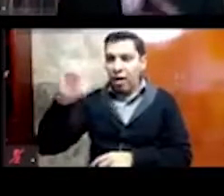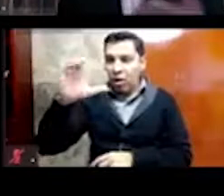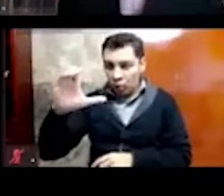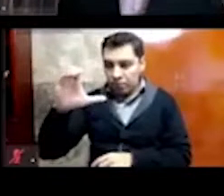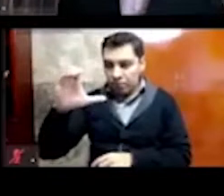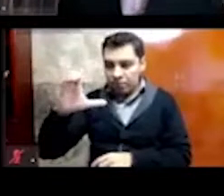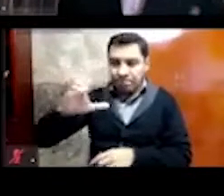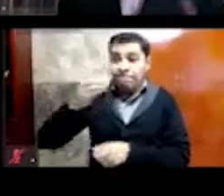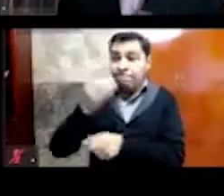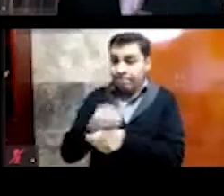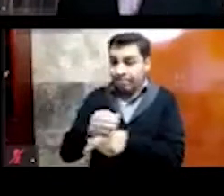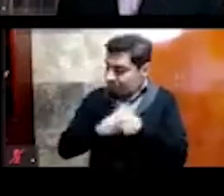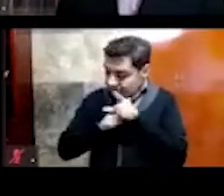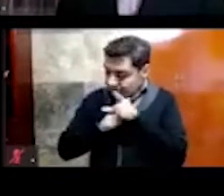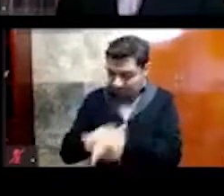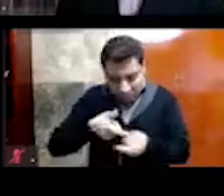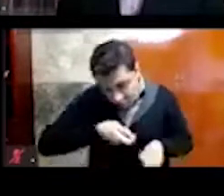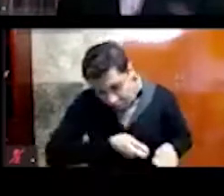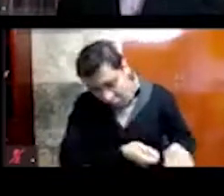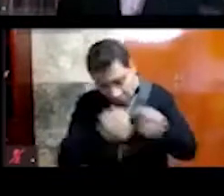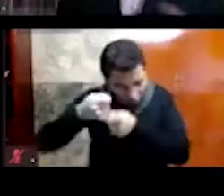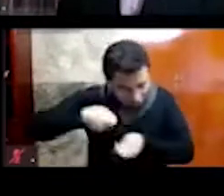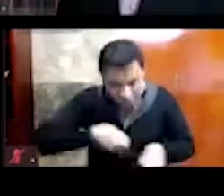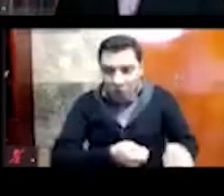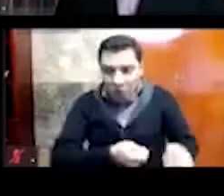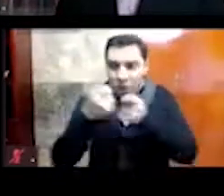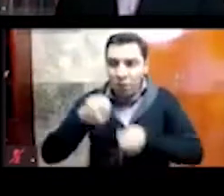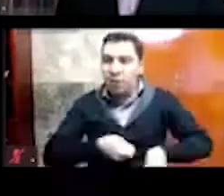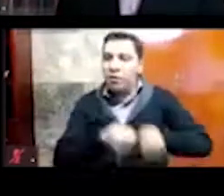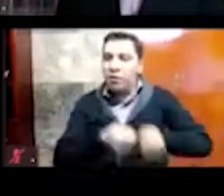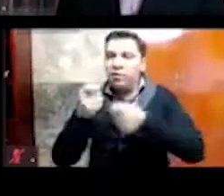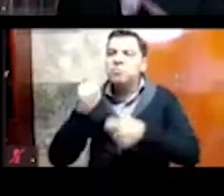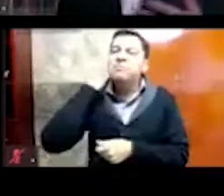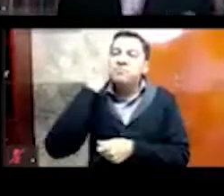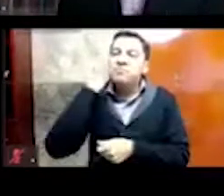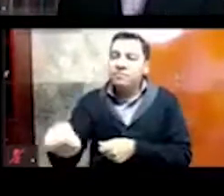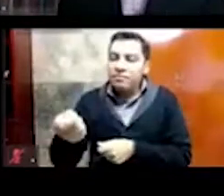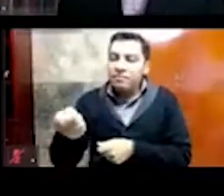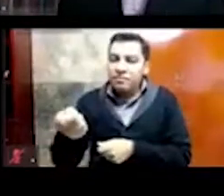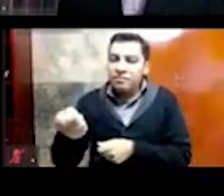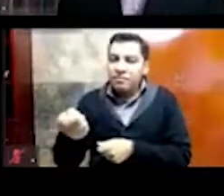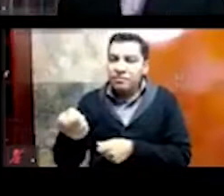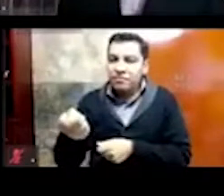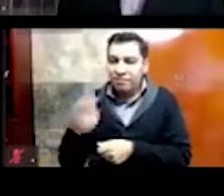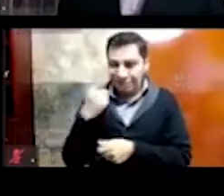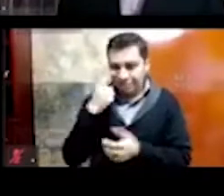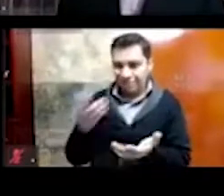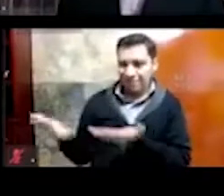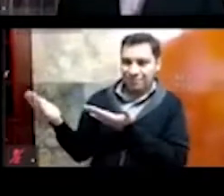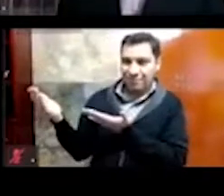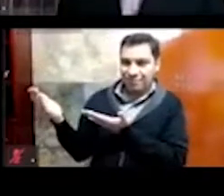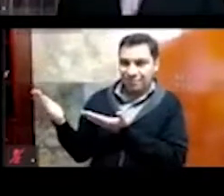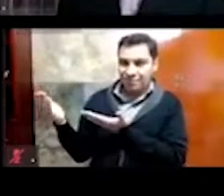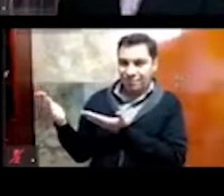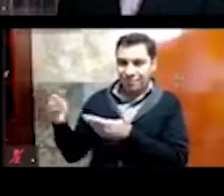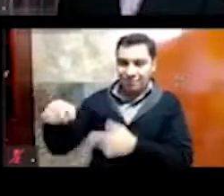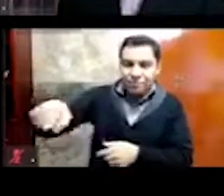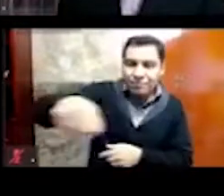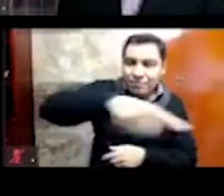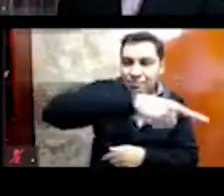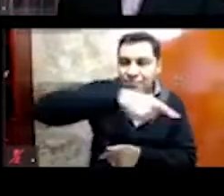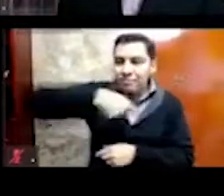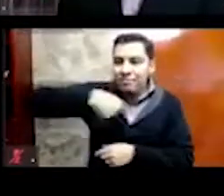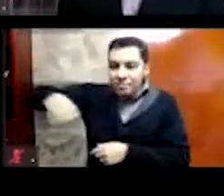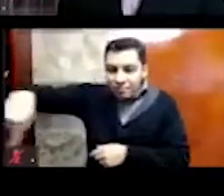venido efectuando, que nosotros hemos realizado al pie del Templo Mayor, con estas estructuras circulares, que es el